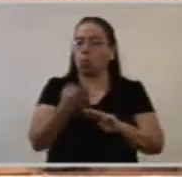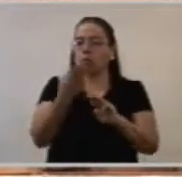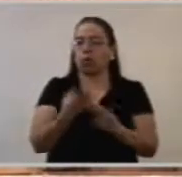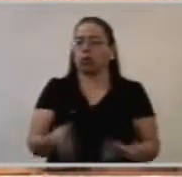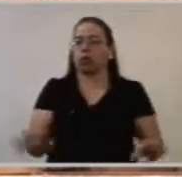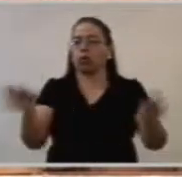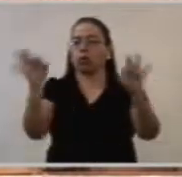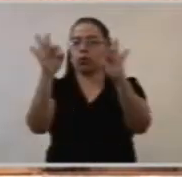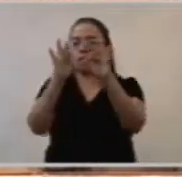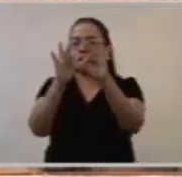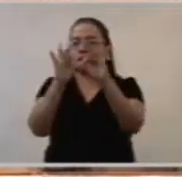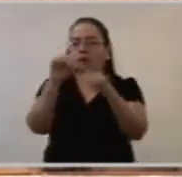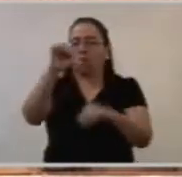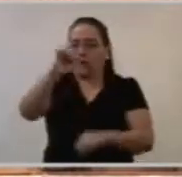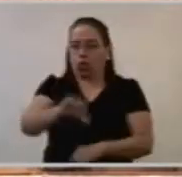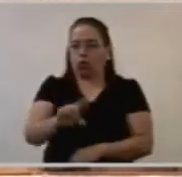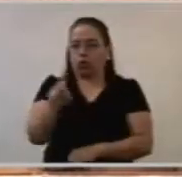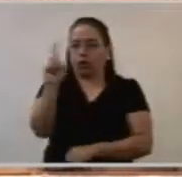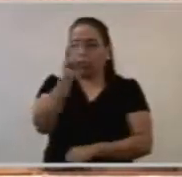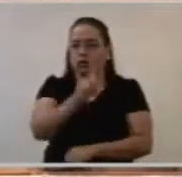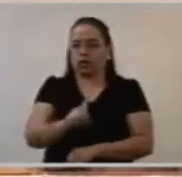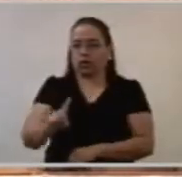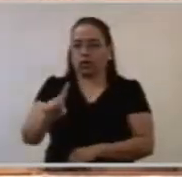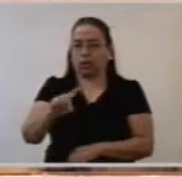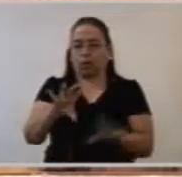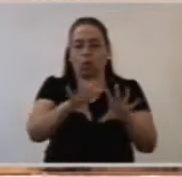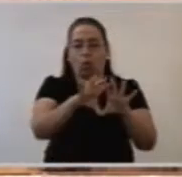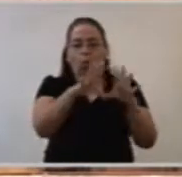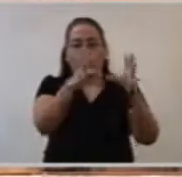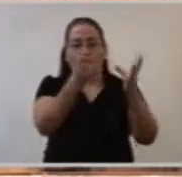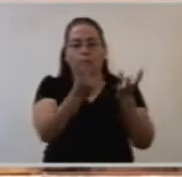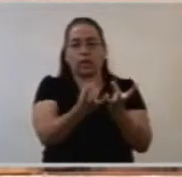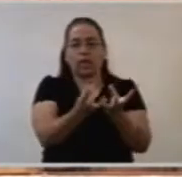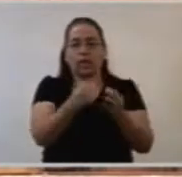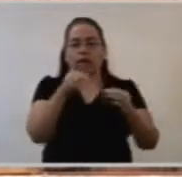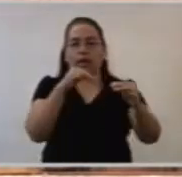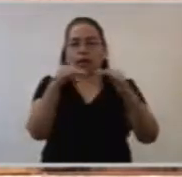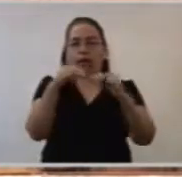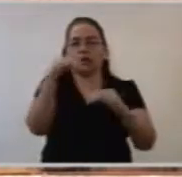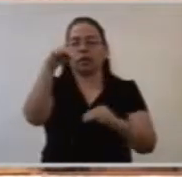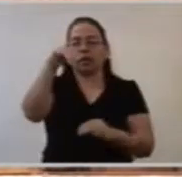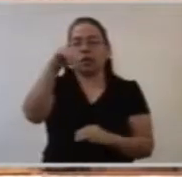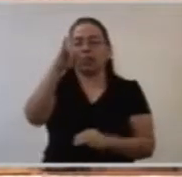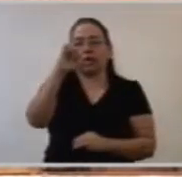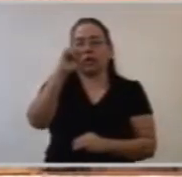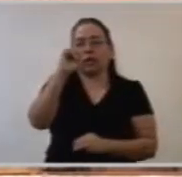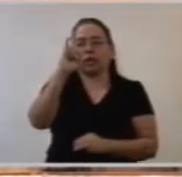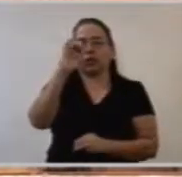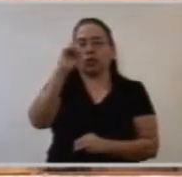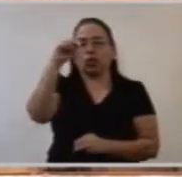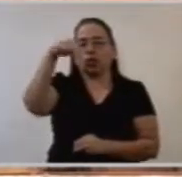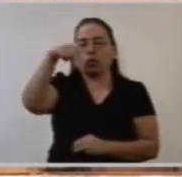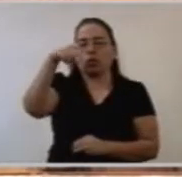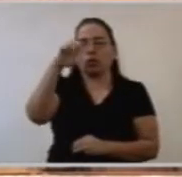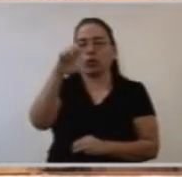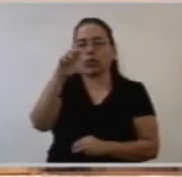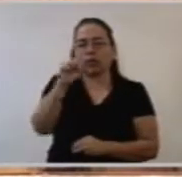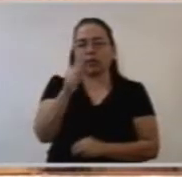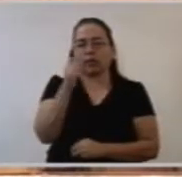Hoy es el Domingo Mundial de las Misiones, llamado Domund.